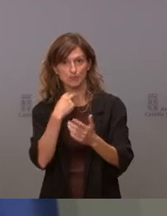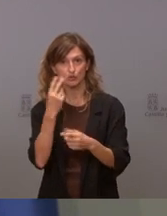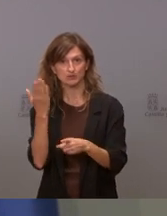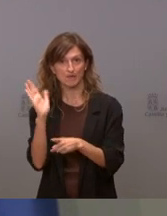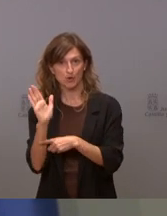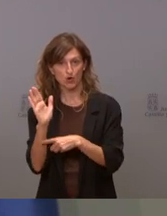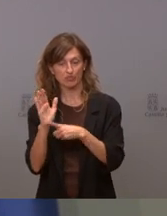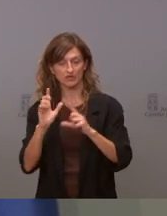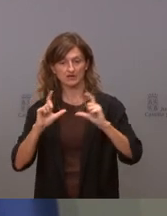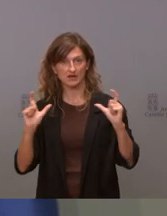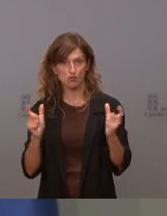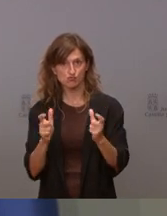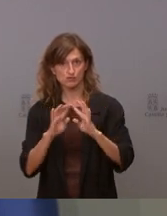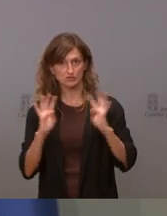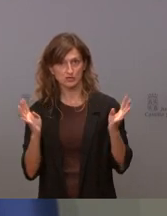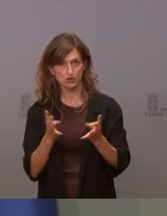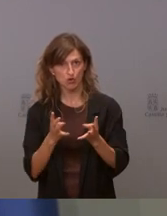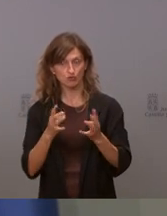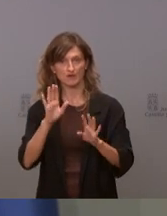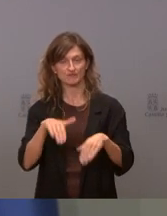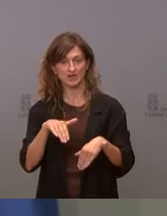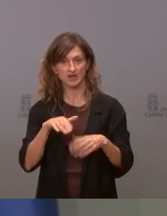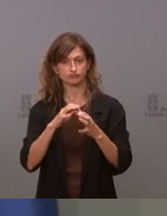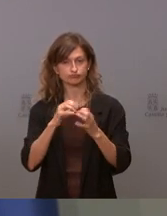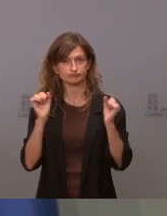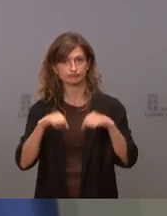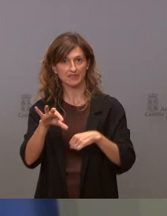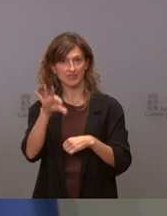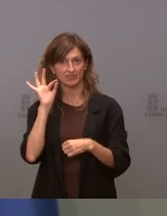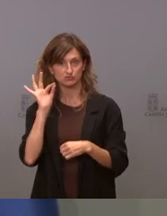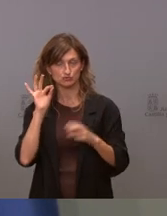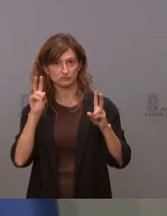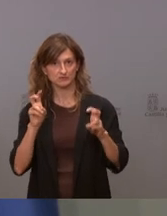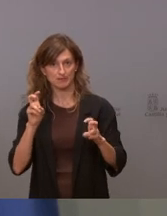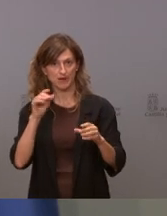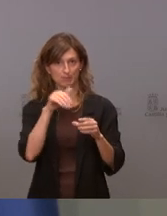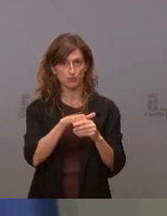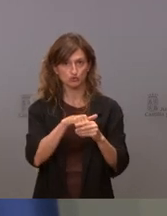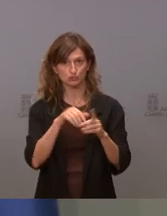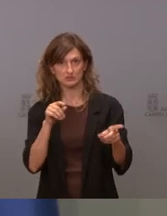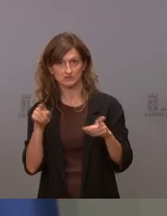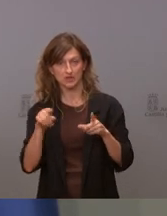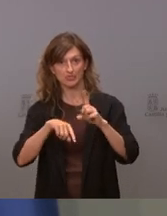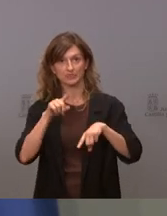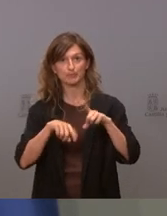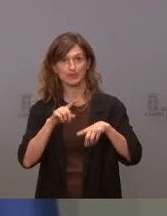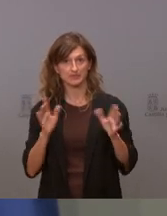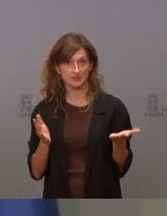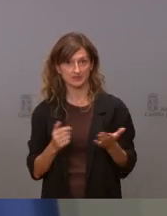quienes se reúnen y toman una decisión sobre el sentido del voto de los grupos, dependiendo